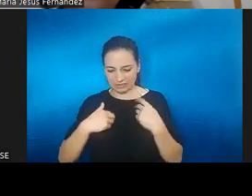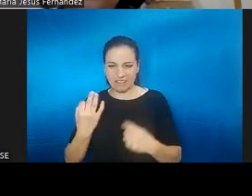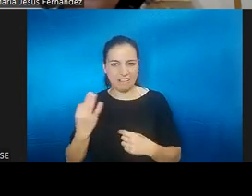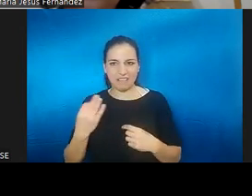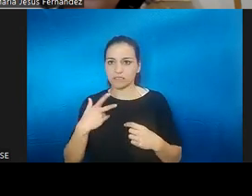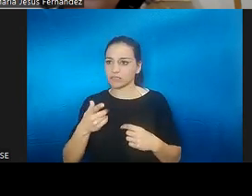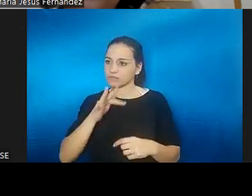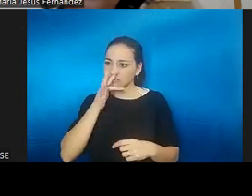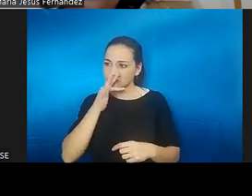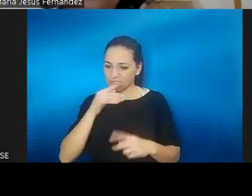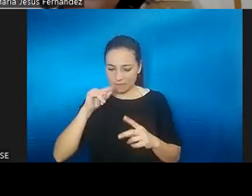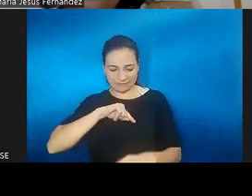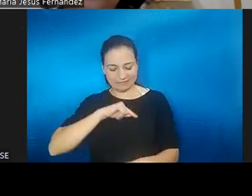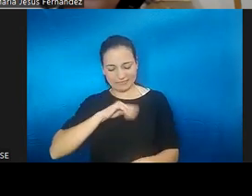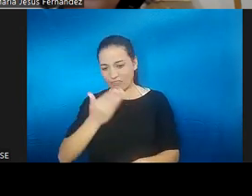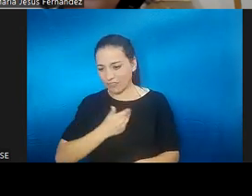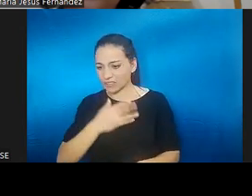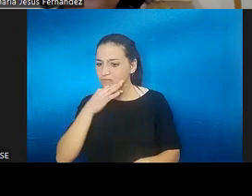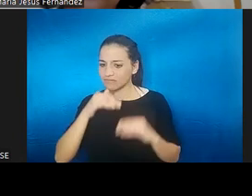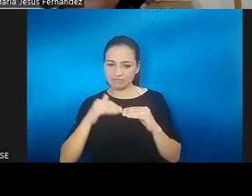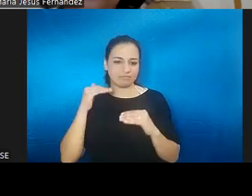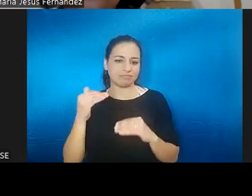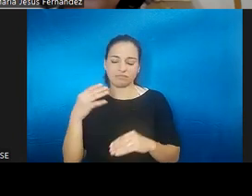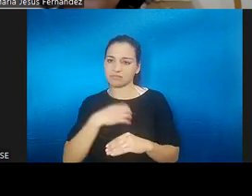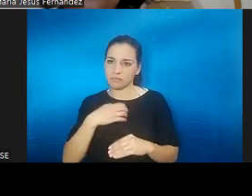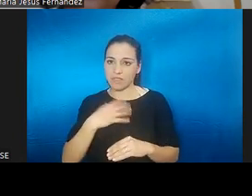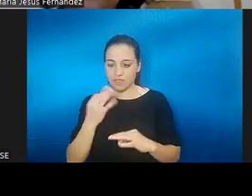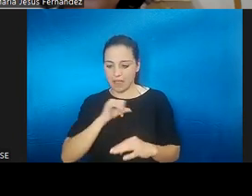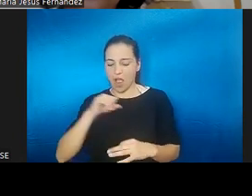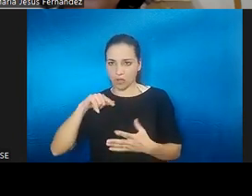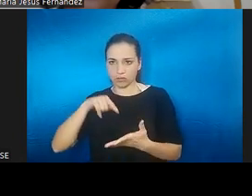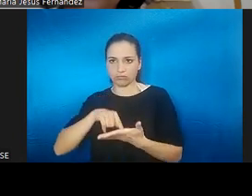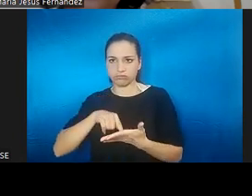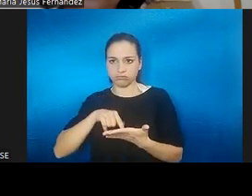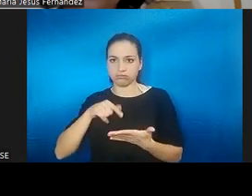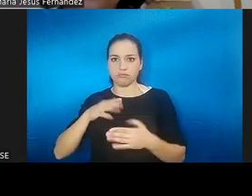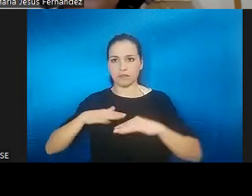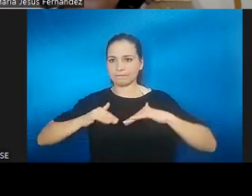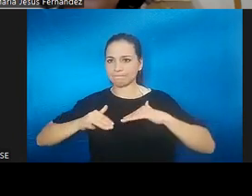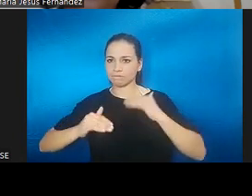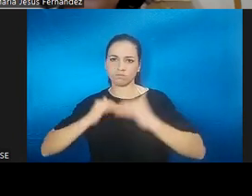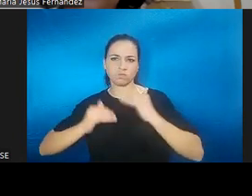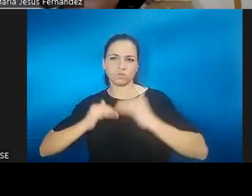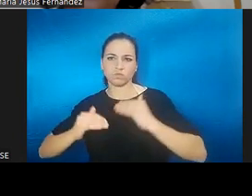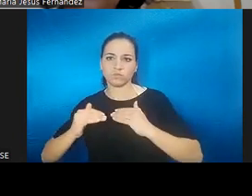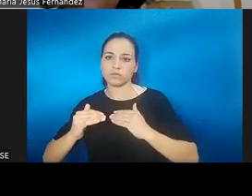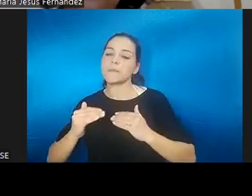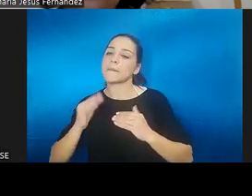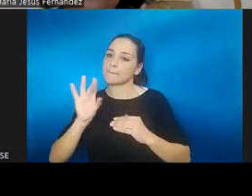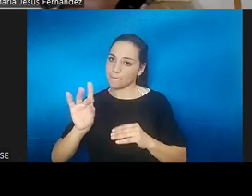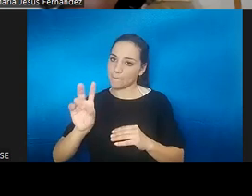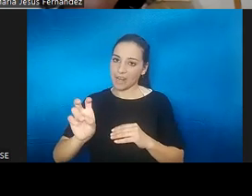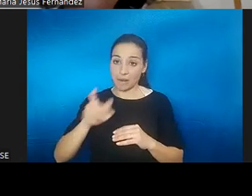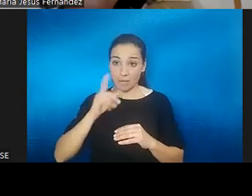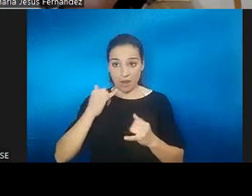superado. Esto entendiendo que puede ser como una exigencia para movilizarse y para salir de la situación, pero lo que puede hacer es